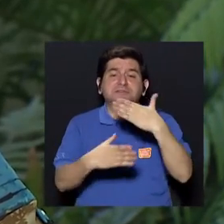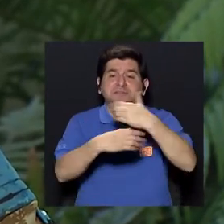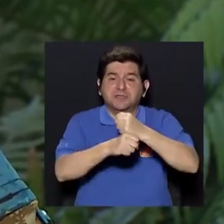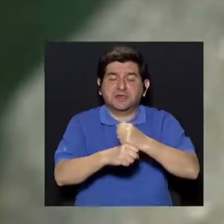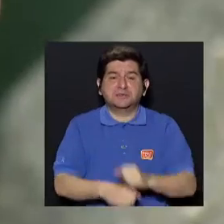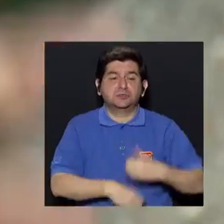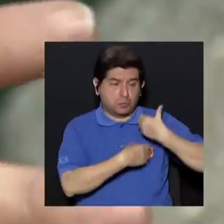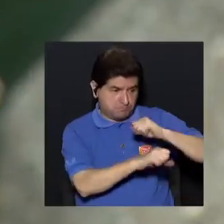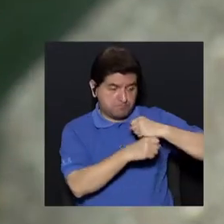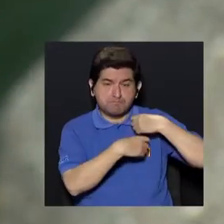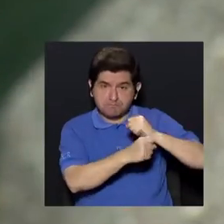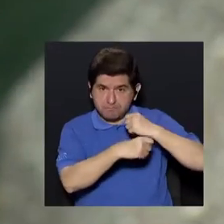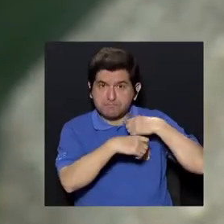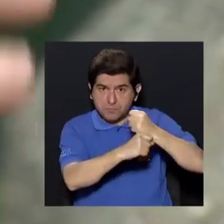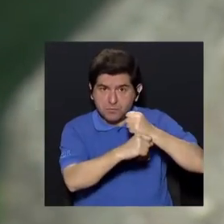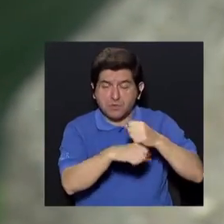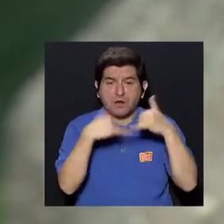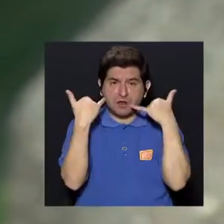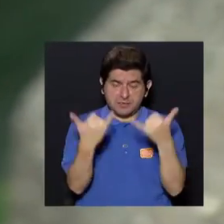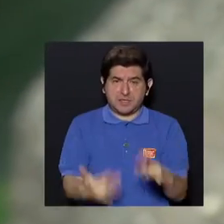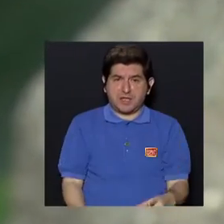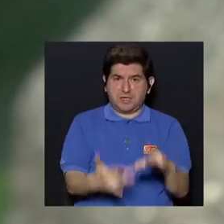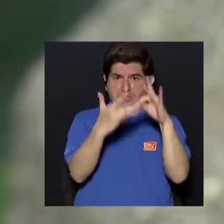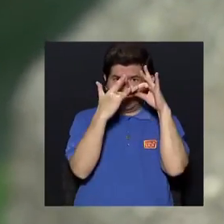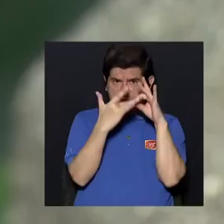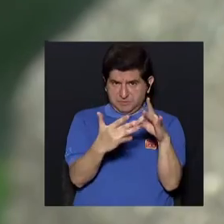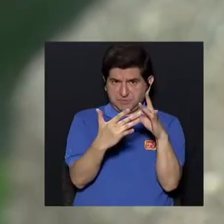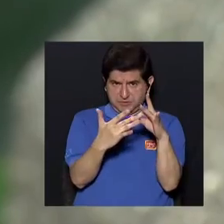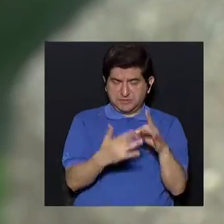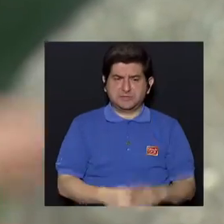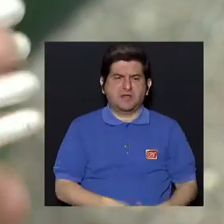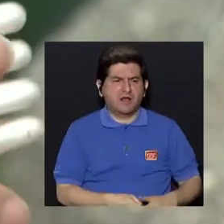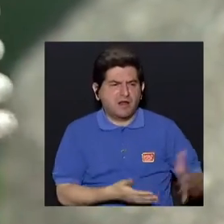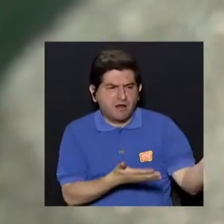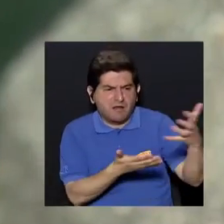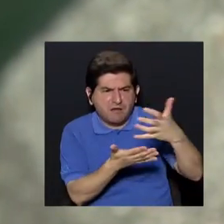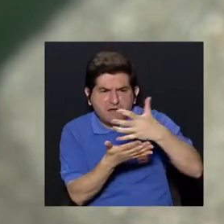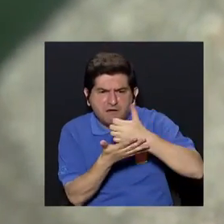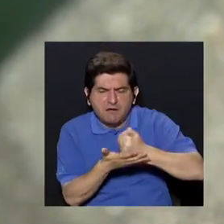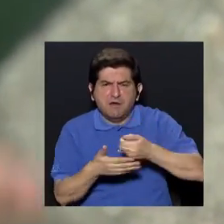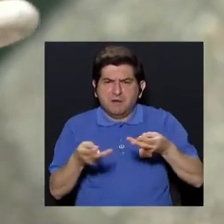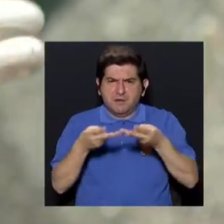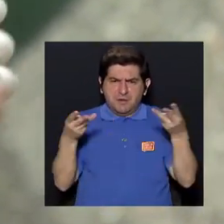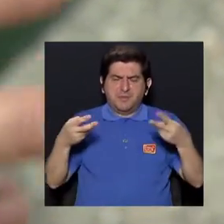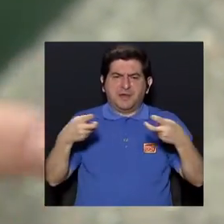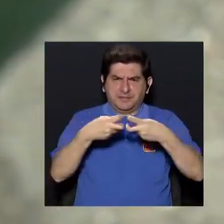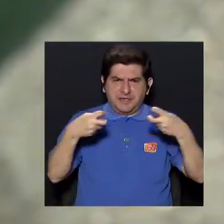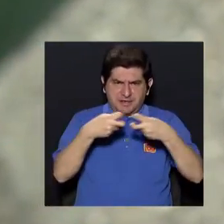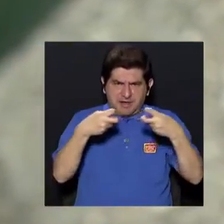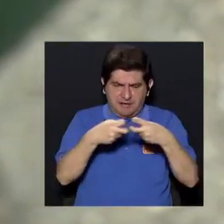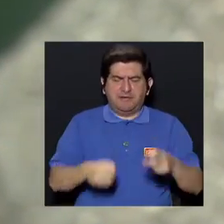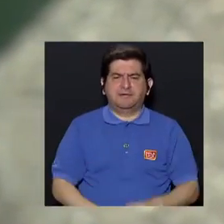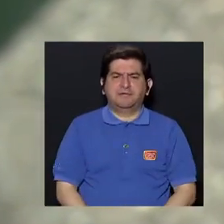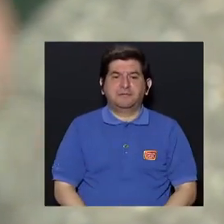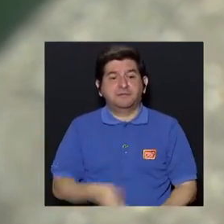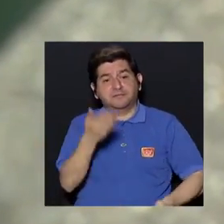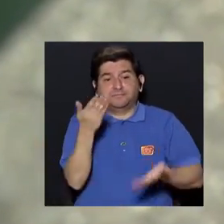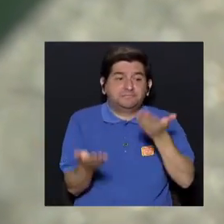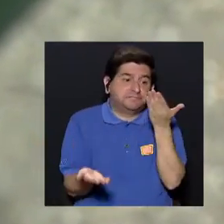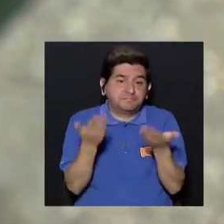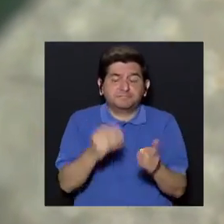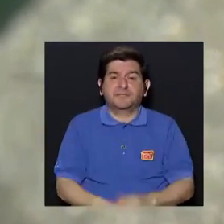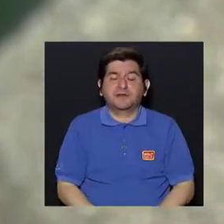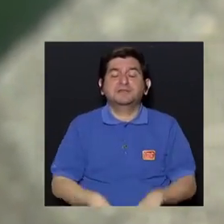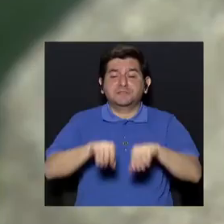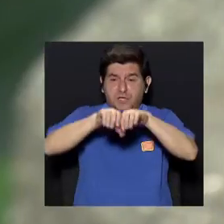realizando, hay municipalidades que hacen ya particularmente recuperación, ¿verdad? De residuos eléctricos, electrónicos, puede ser que